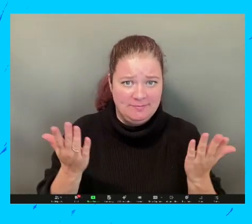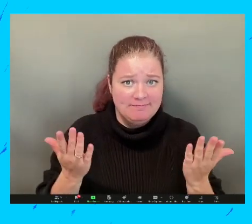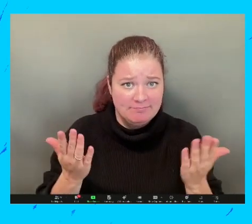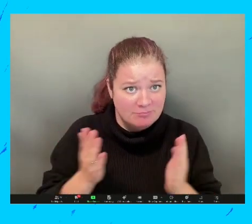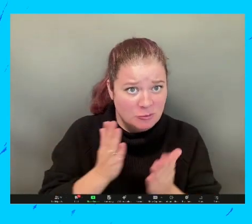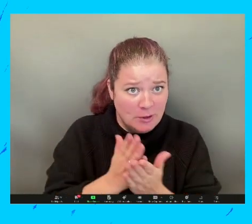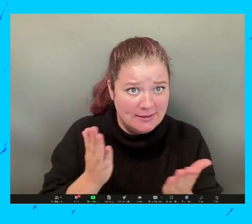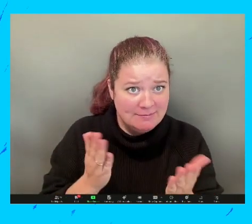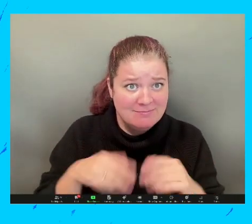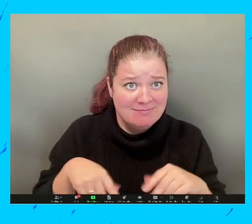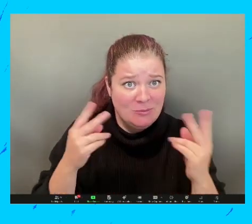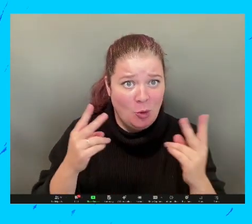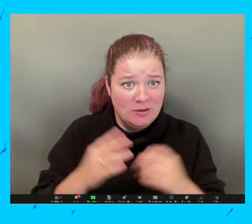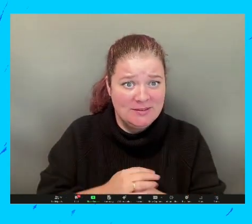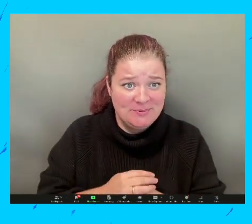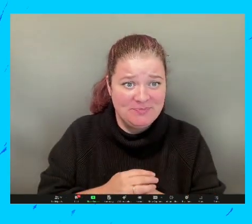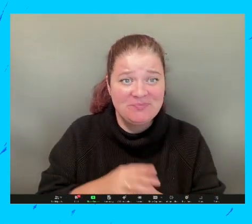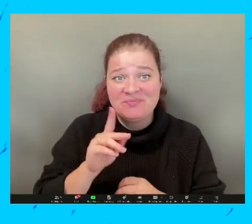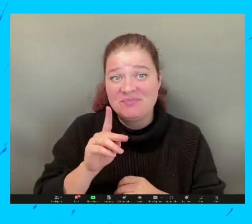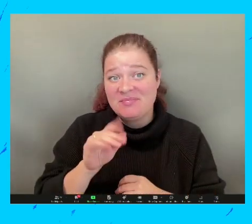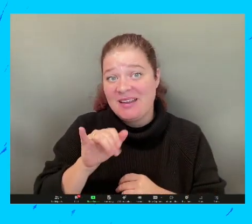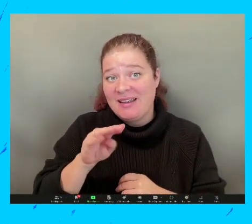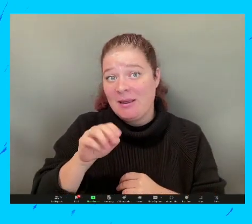te paso la palabra. Muchas gracias.